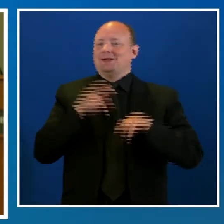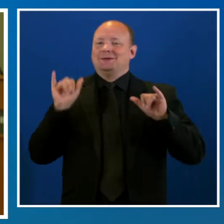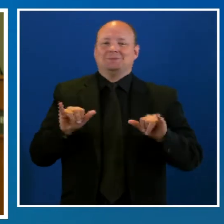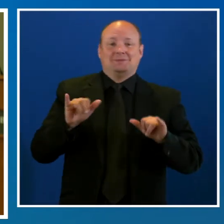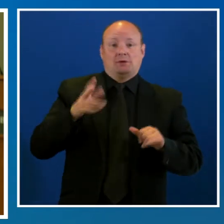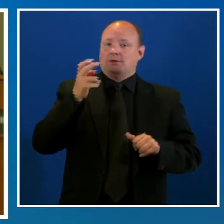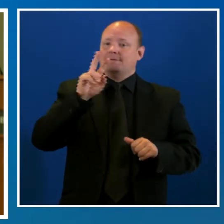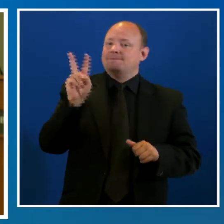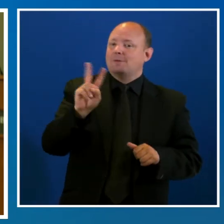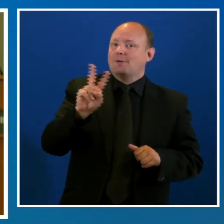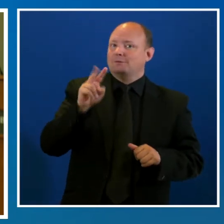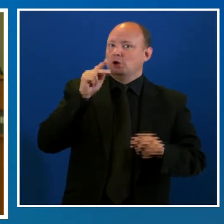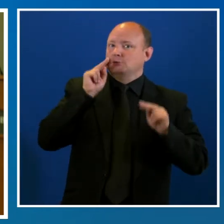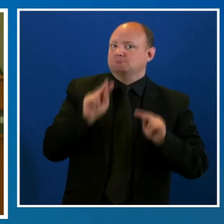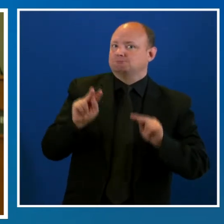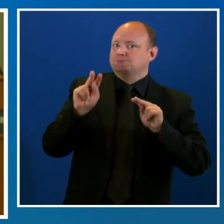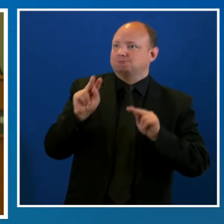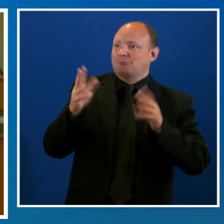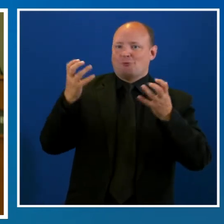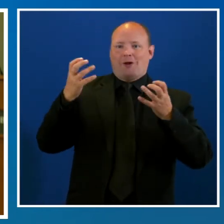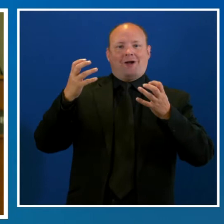para la próxima semana.